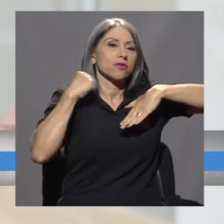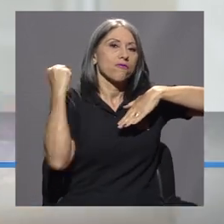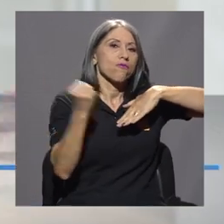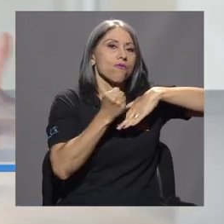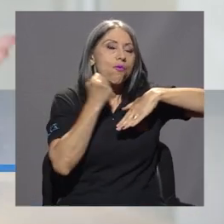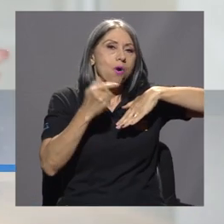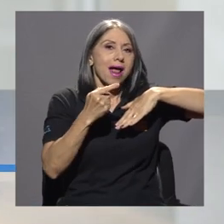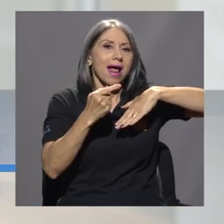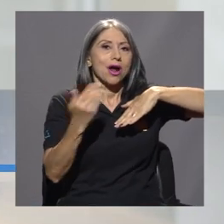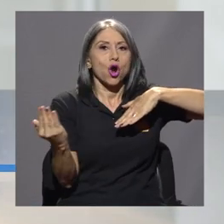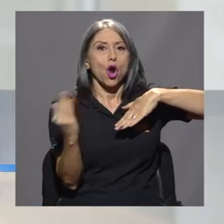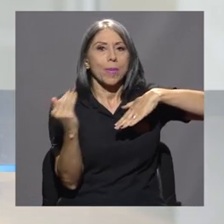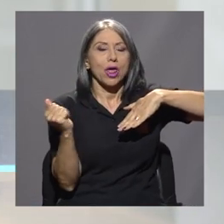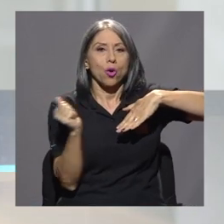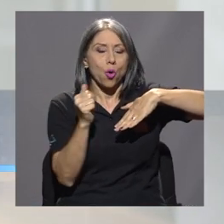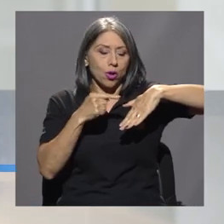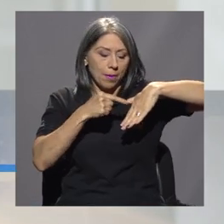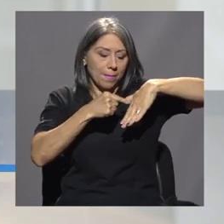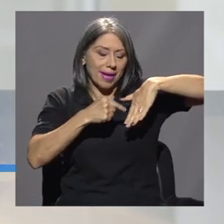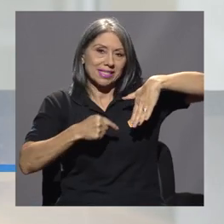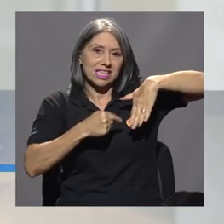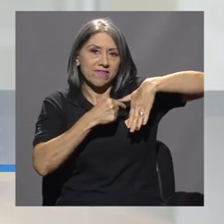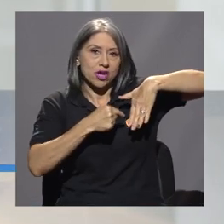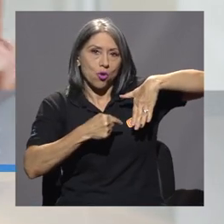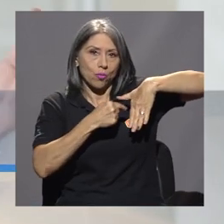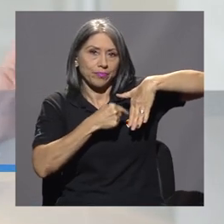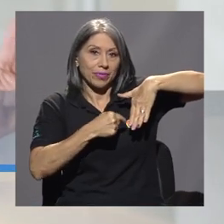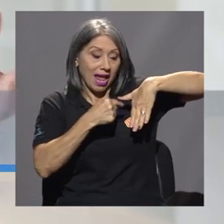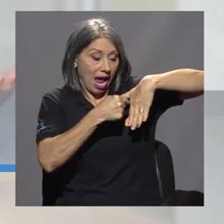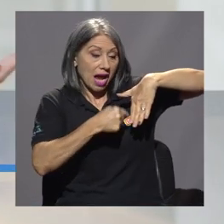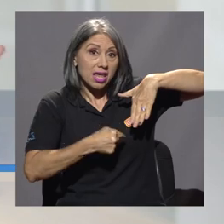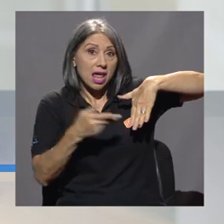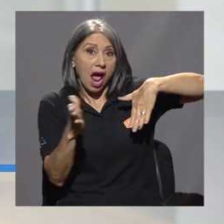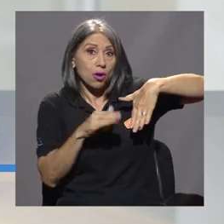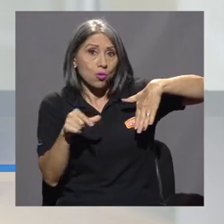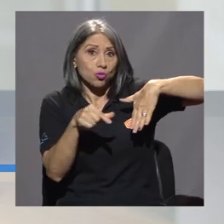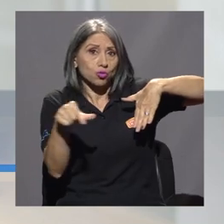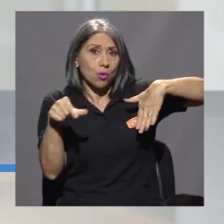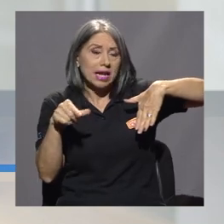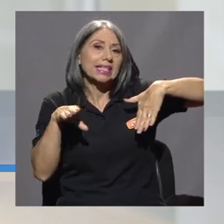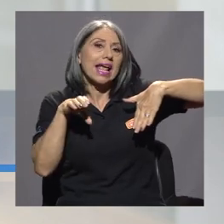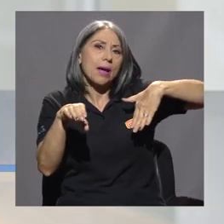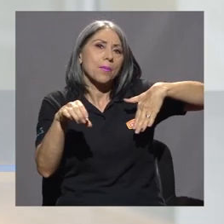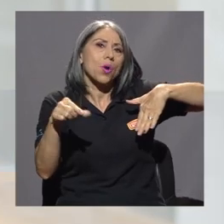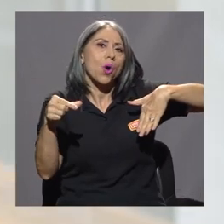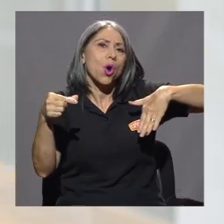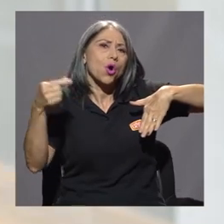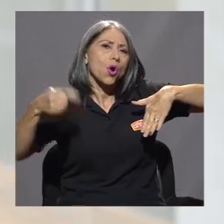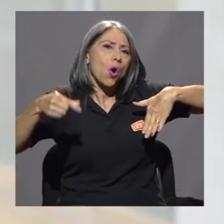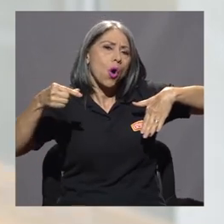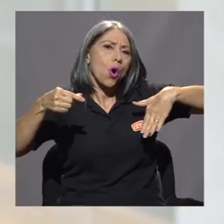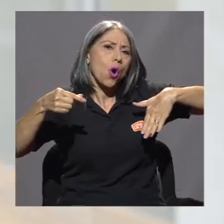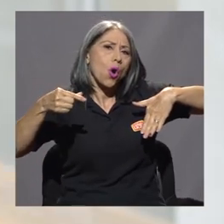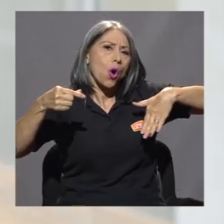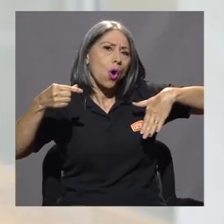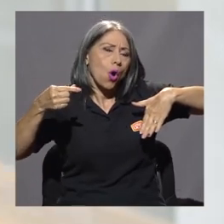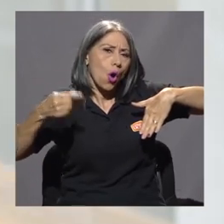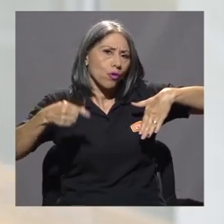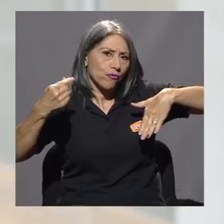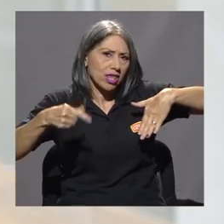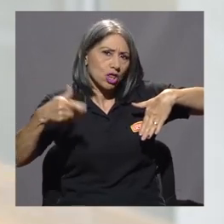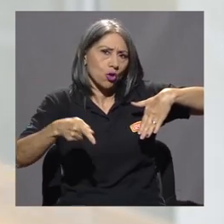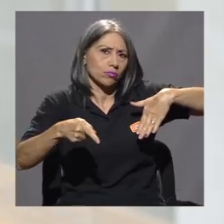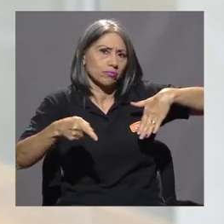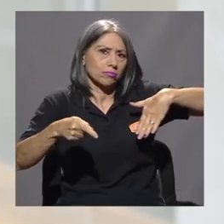el Pacífico. En el Pacífico hay zonas puntuales, Golfito, al estar el Golfo Dulce, que es muy